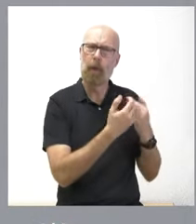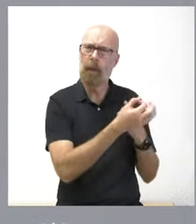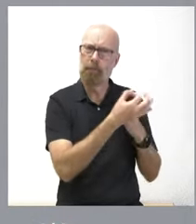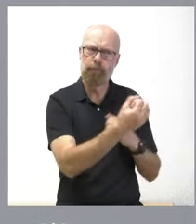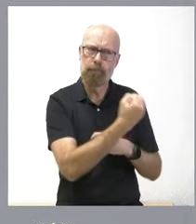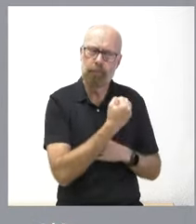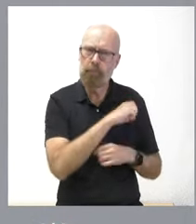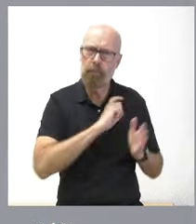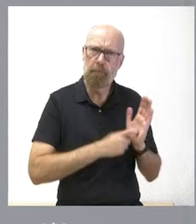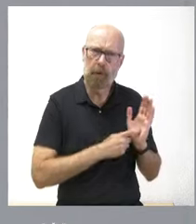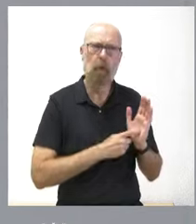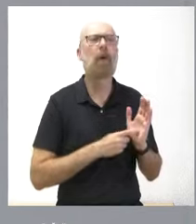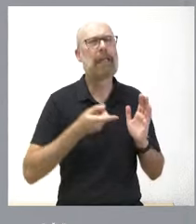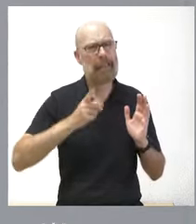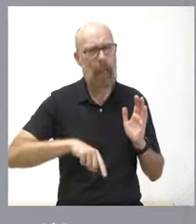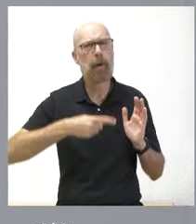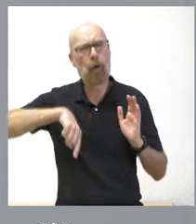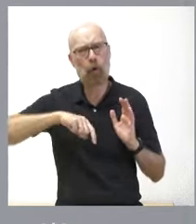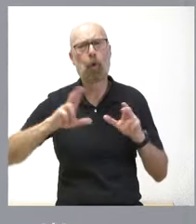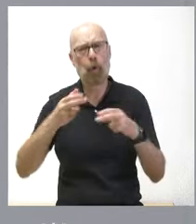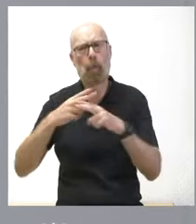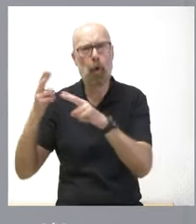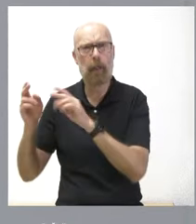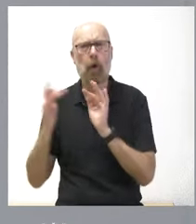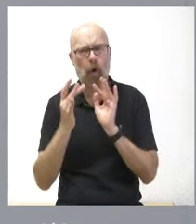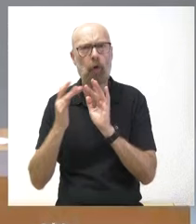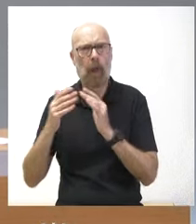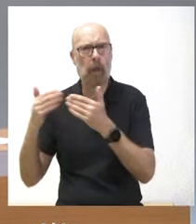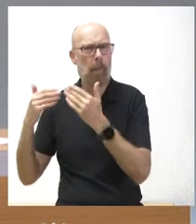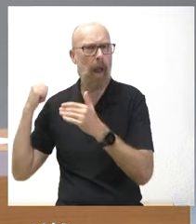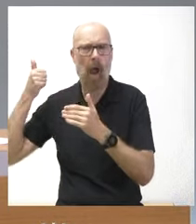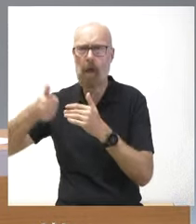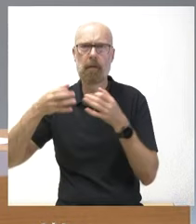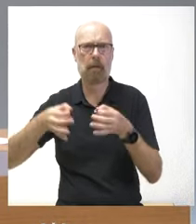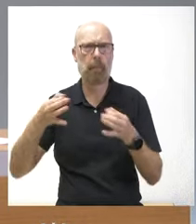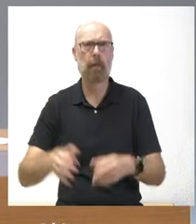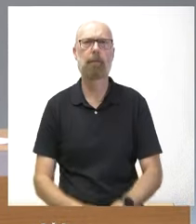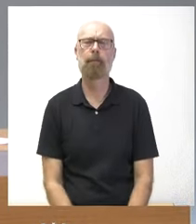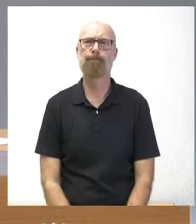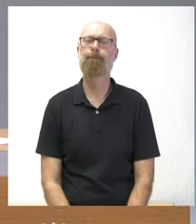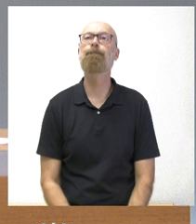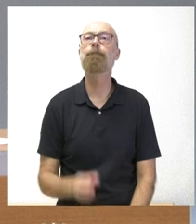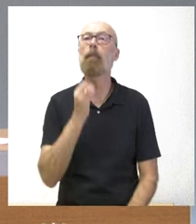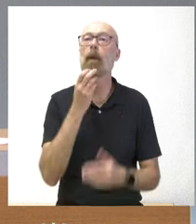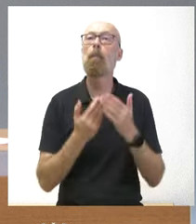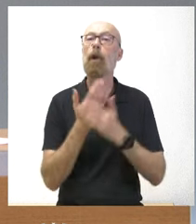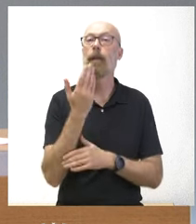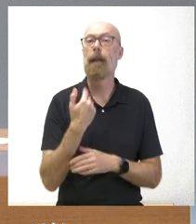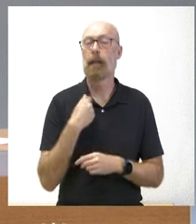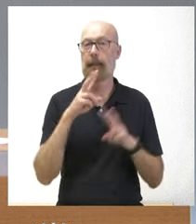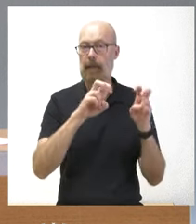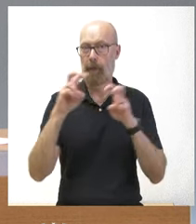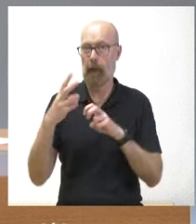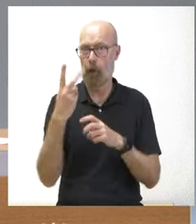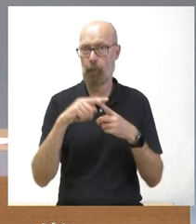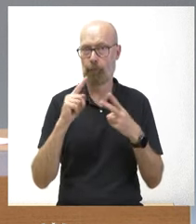y también estábamos convocando a todos los grupos políticos, como ustedes recordarán. Sí, buenos días. Dos cuestiones acerca del Pleno de ayer.